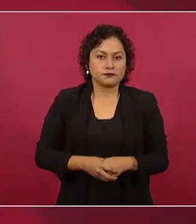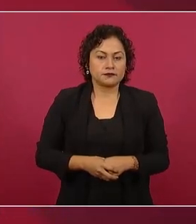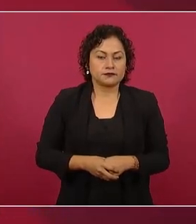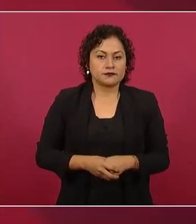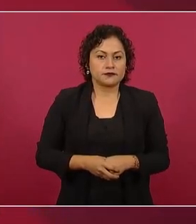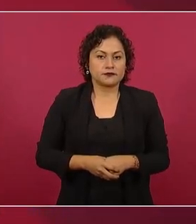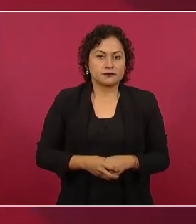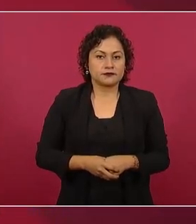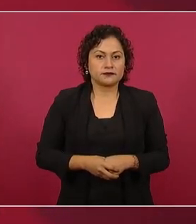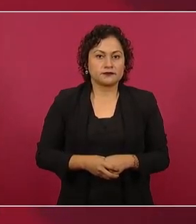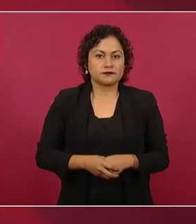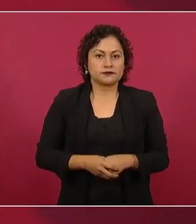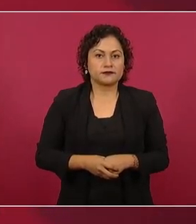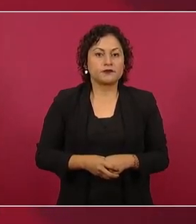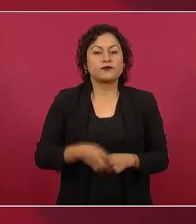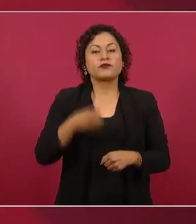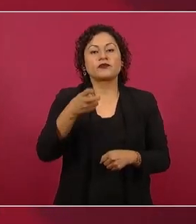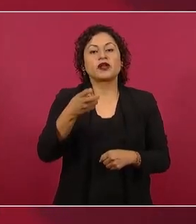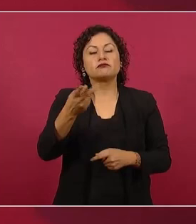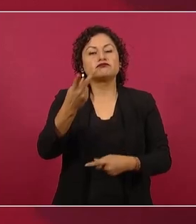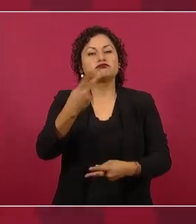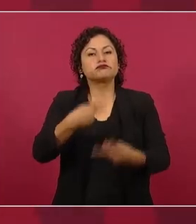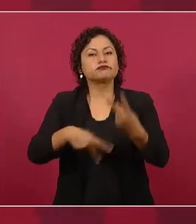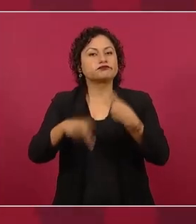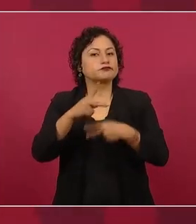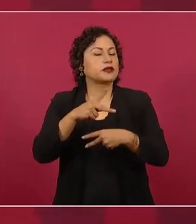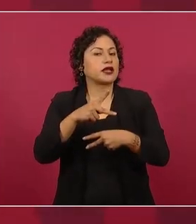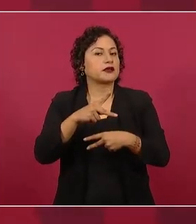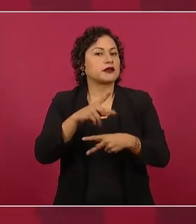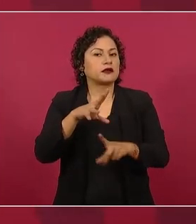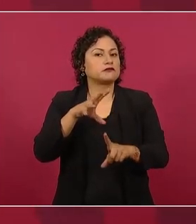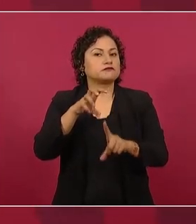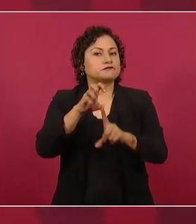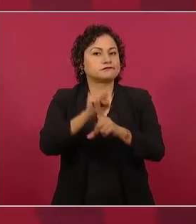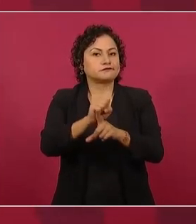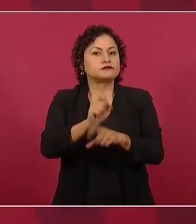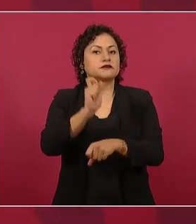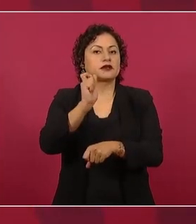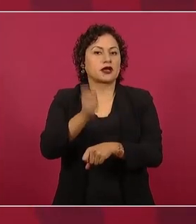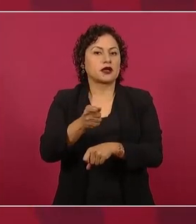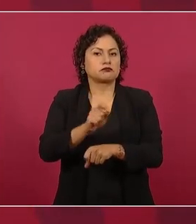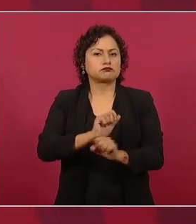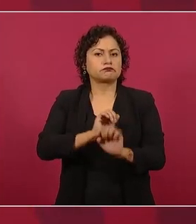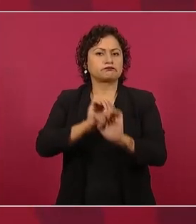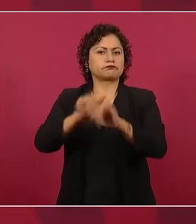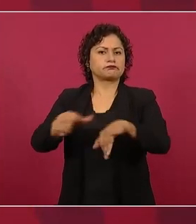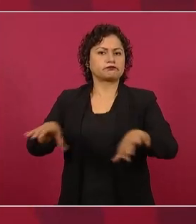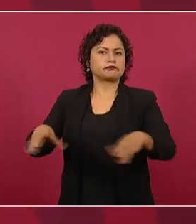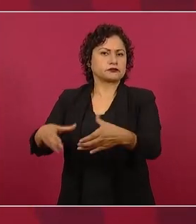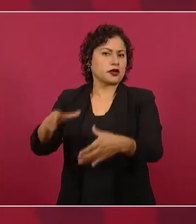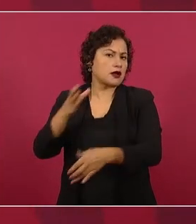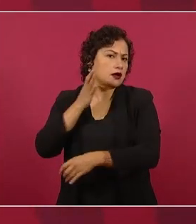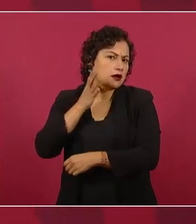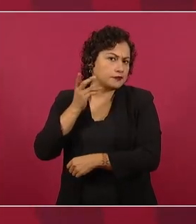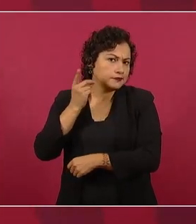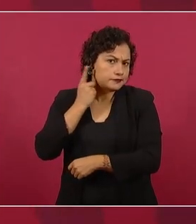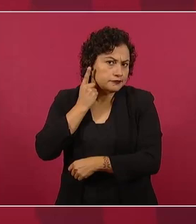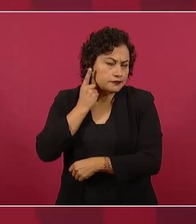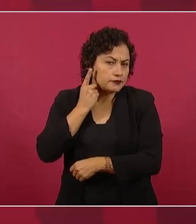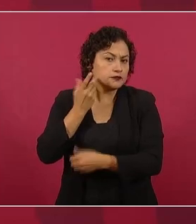tener espacios en el Congreso. Pero quien va